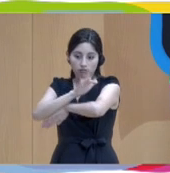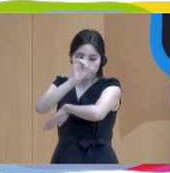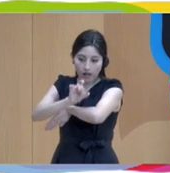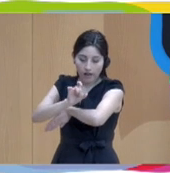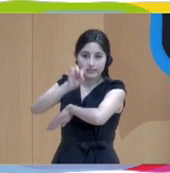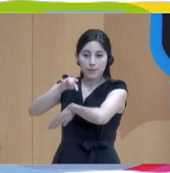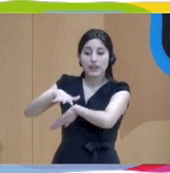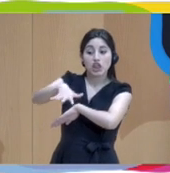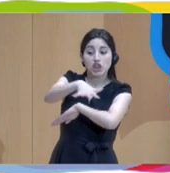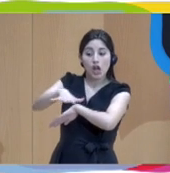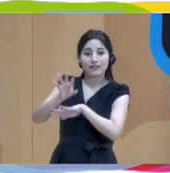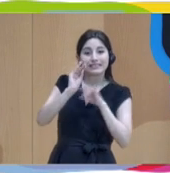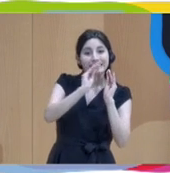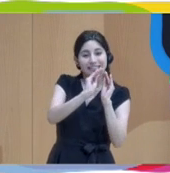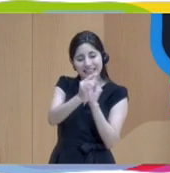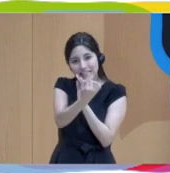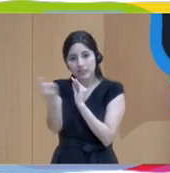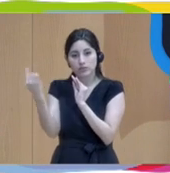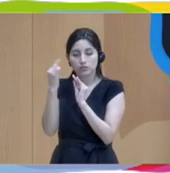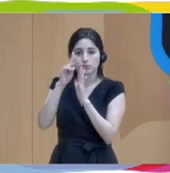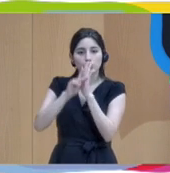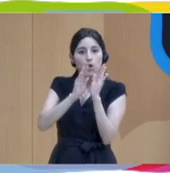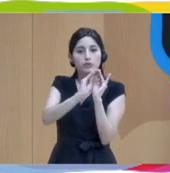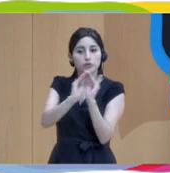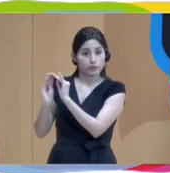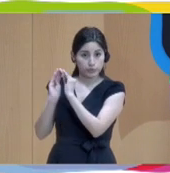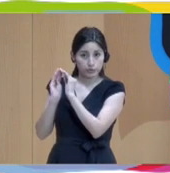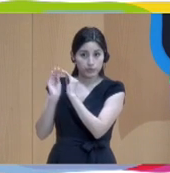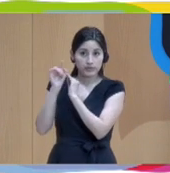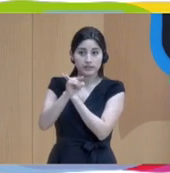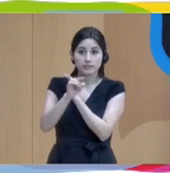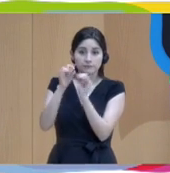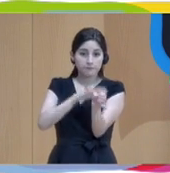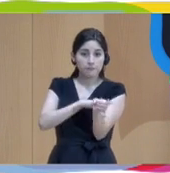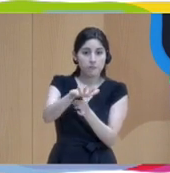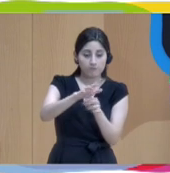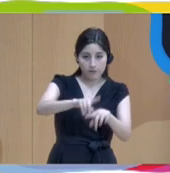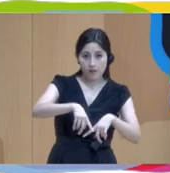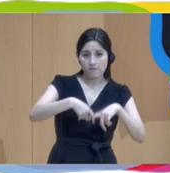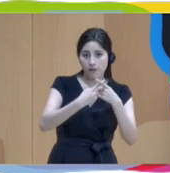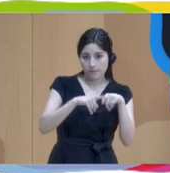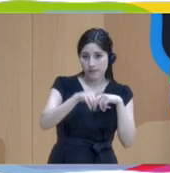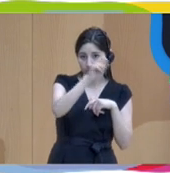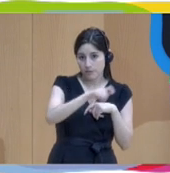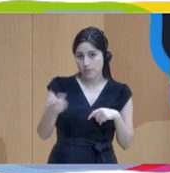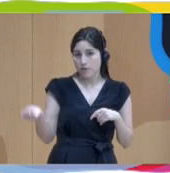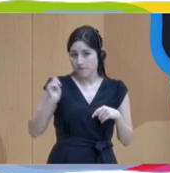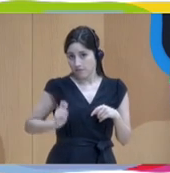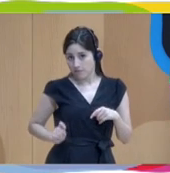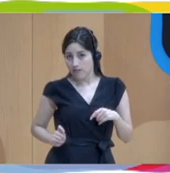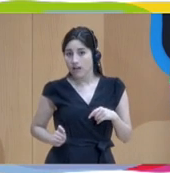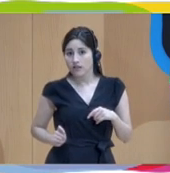su propia normativa de referimiento, que estresa a la familia y por los profesionales y amados a intervenir para crear